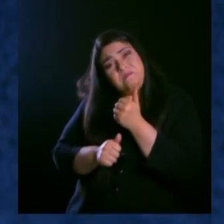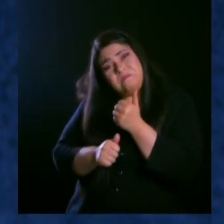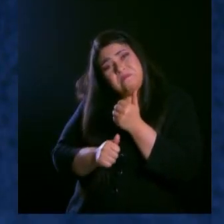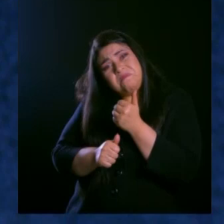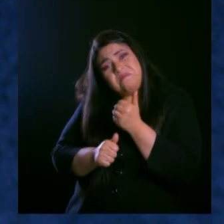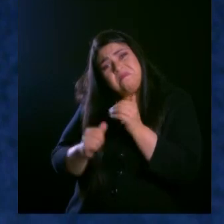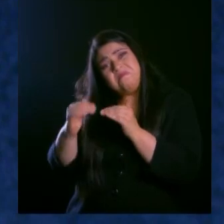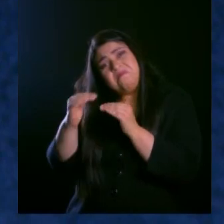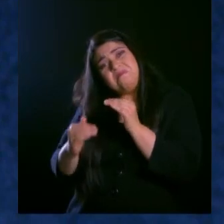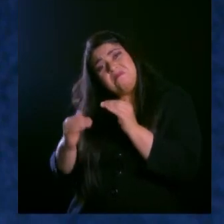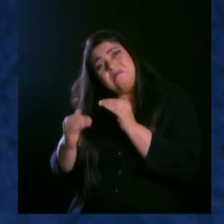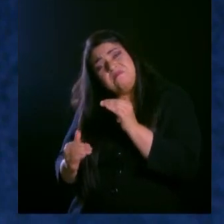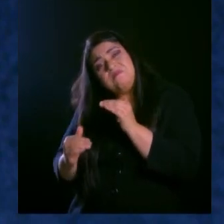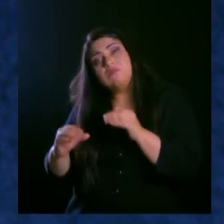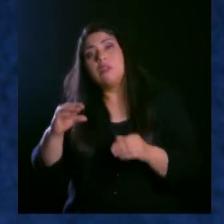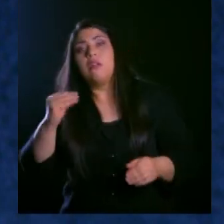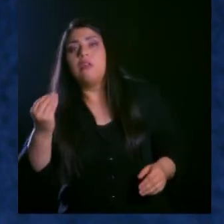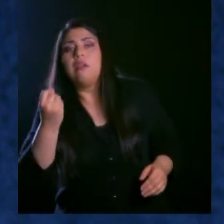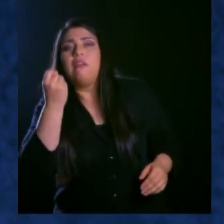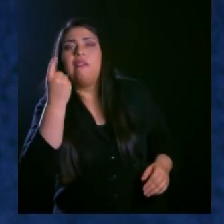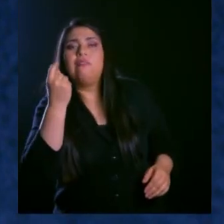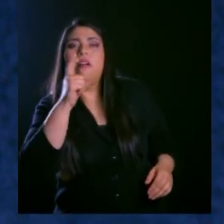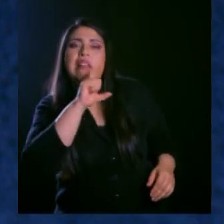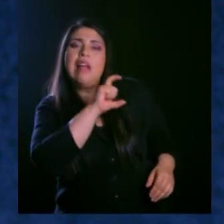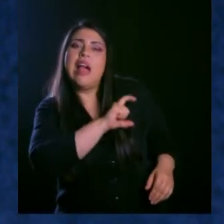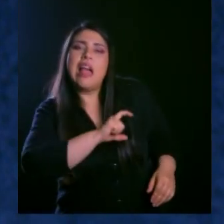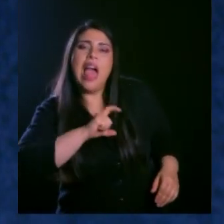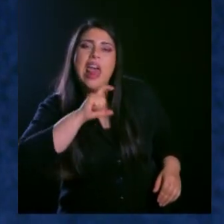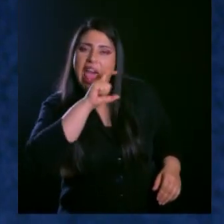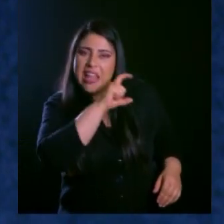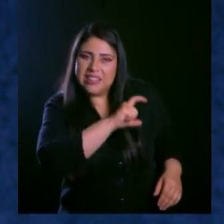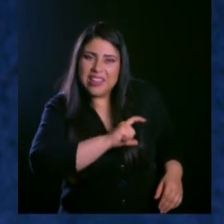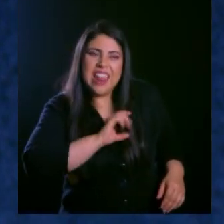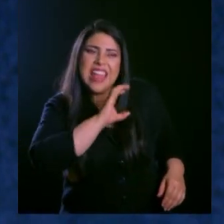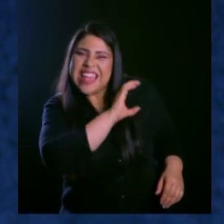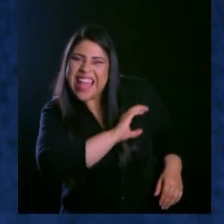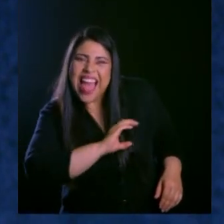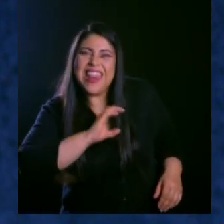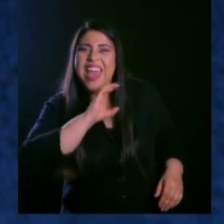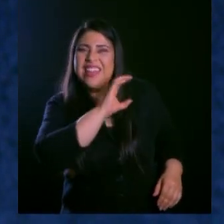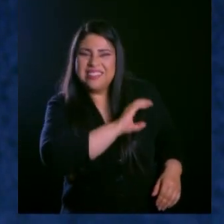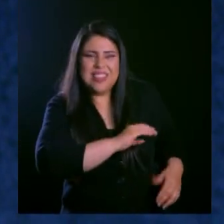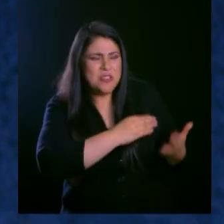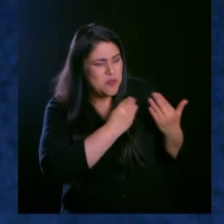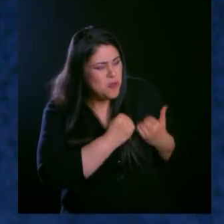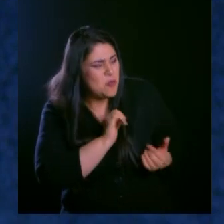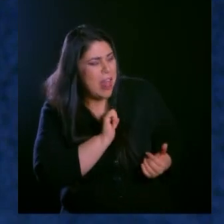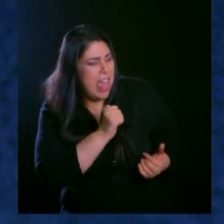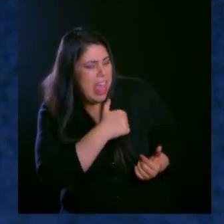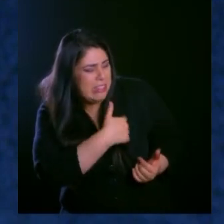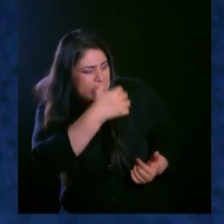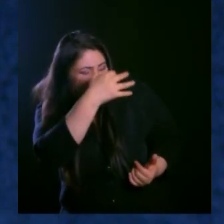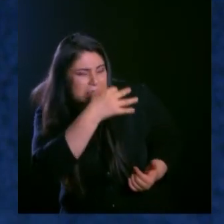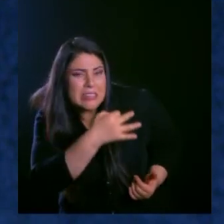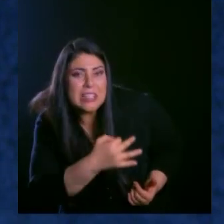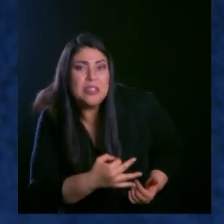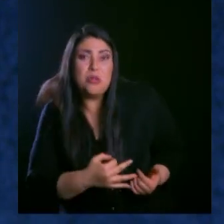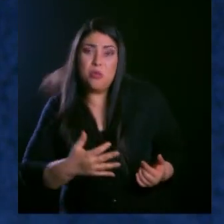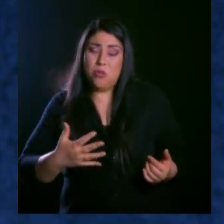vida, porque no tenemos el carácter que Dios necesita para darte lo que tiene ya para ti.